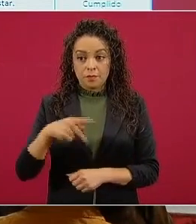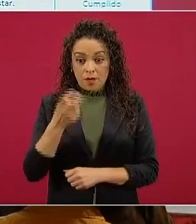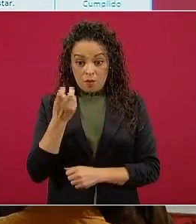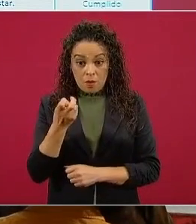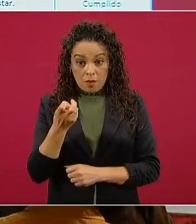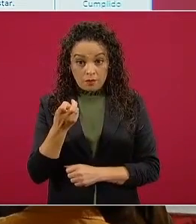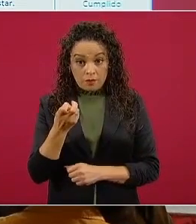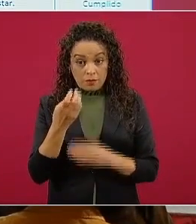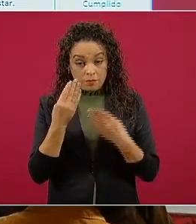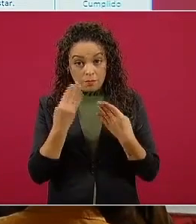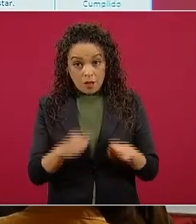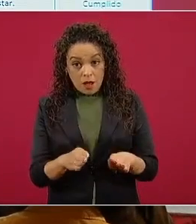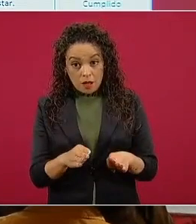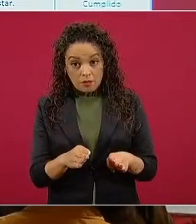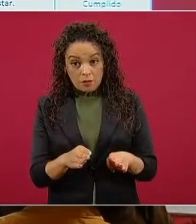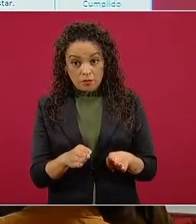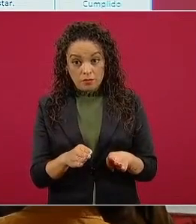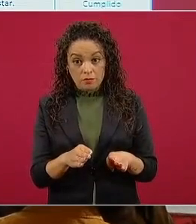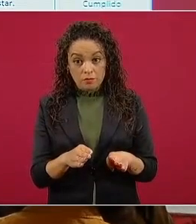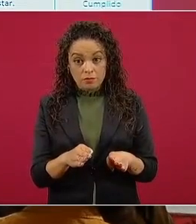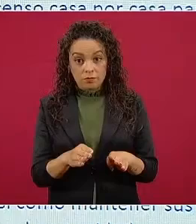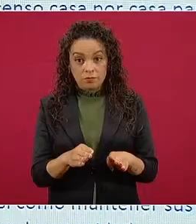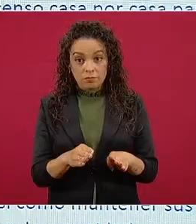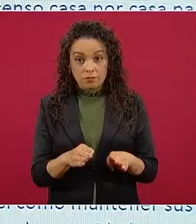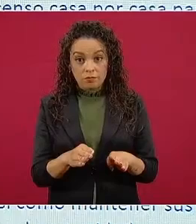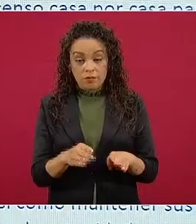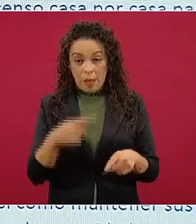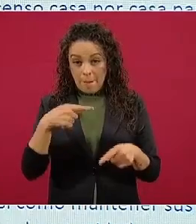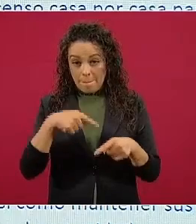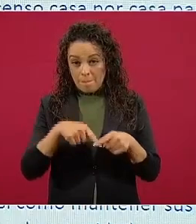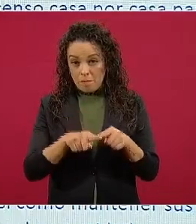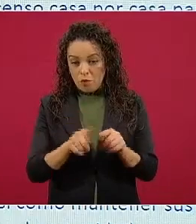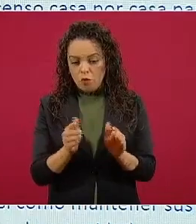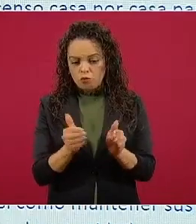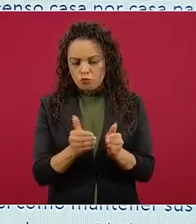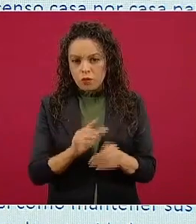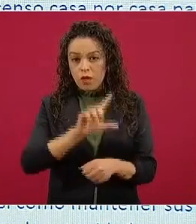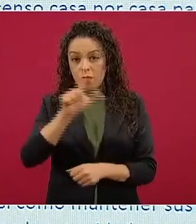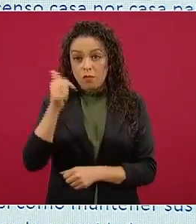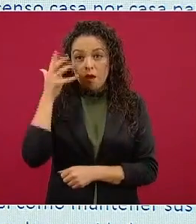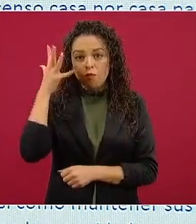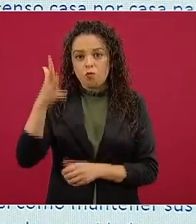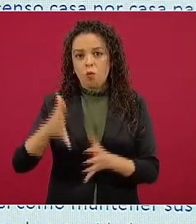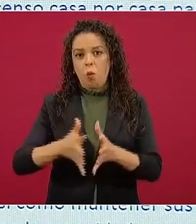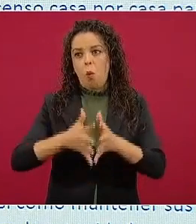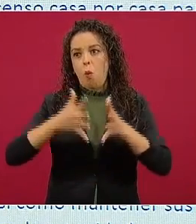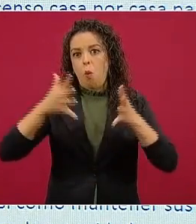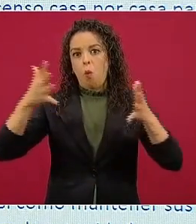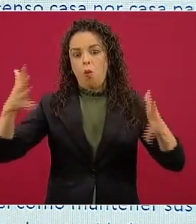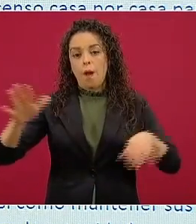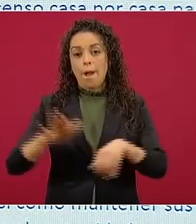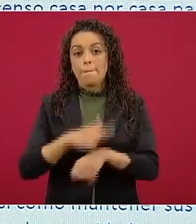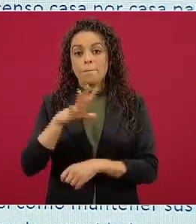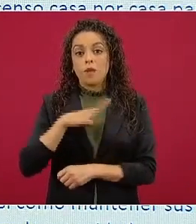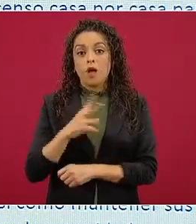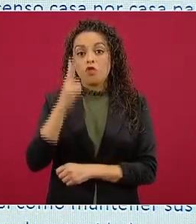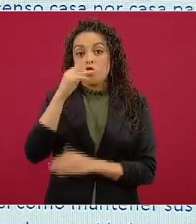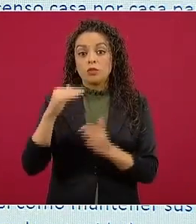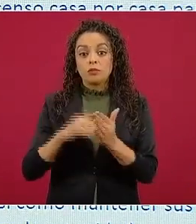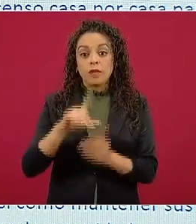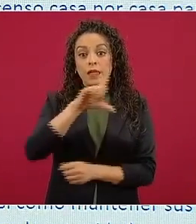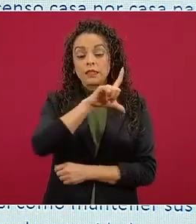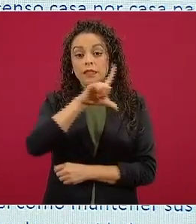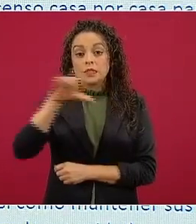va a convertir en un bancote porque va a tener dos mil setecientas